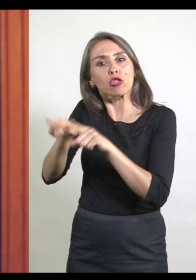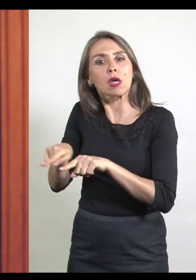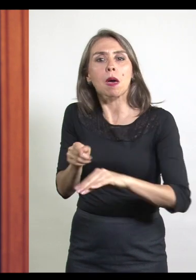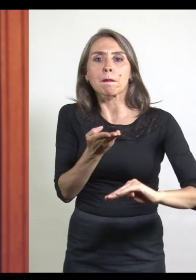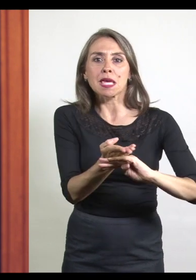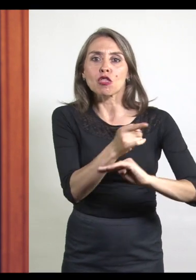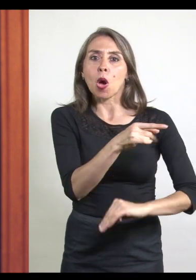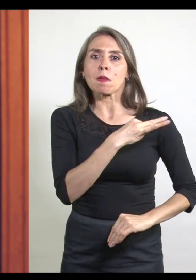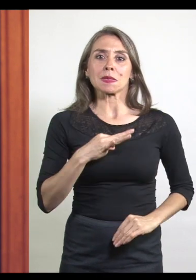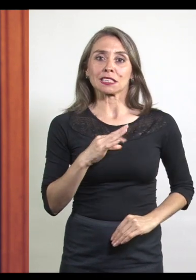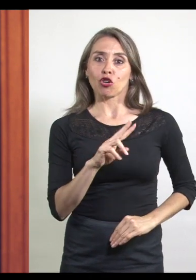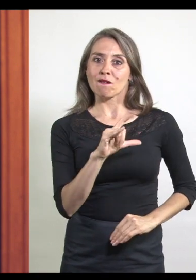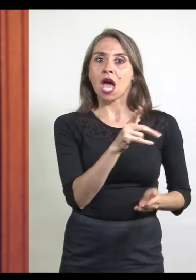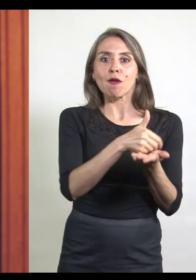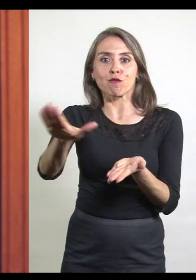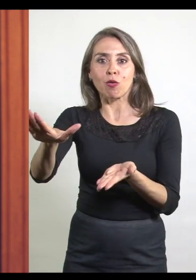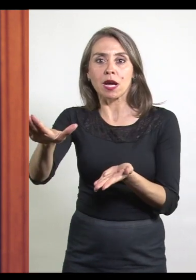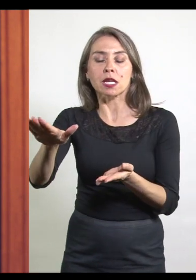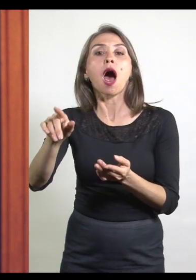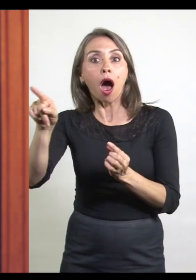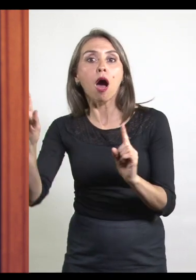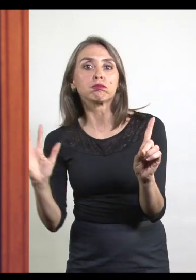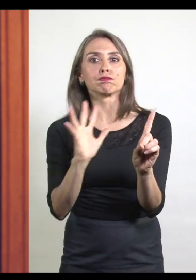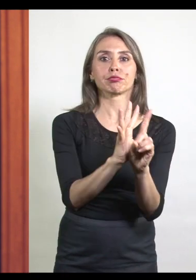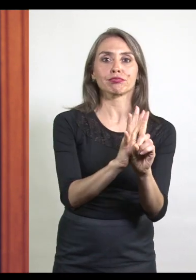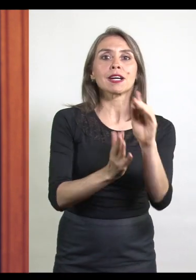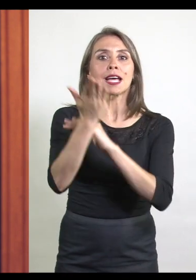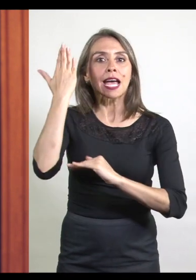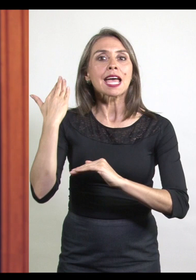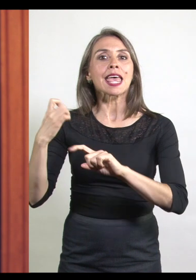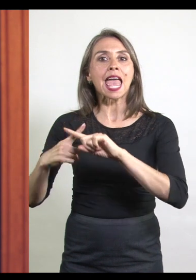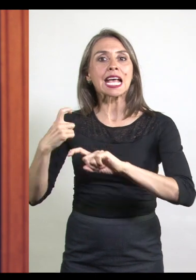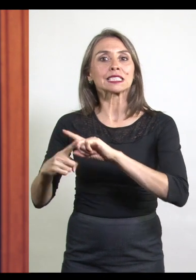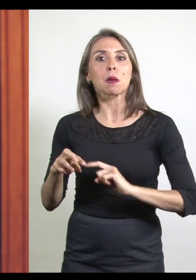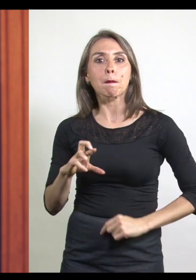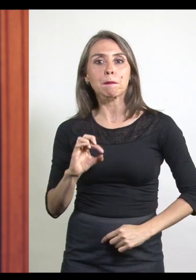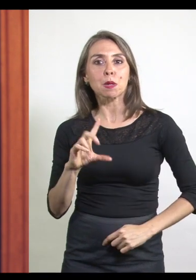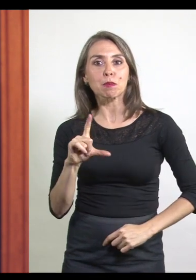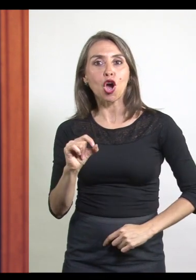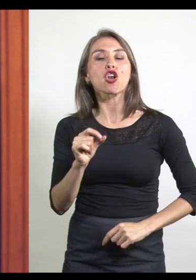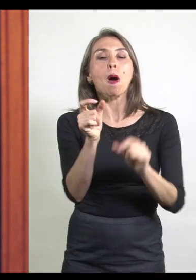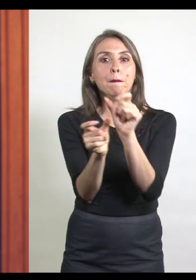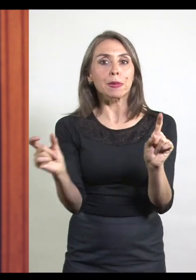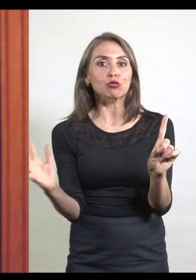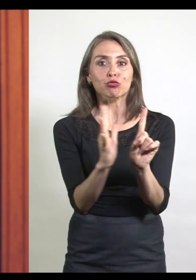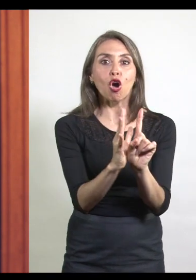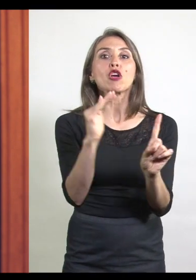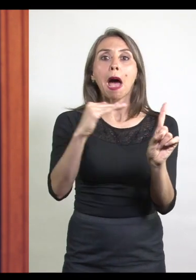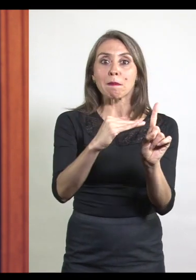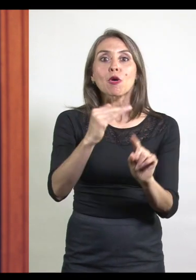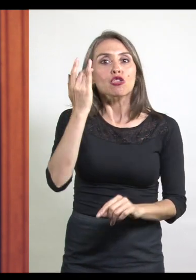pidieron la salida de este y en torno a sus figuras se agruparon antiguos pipiolos, los intelectuales dirigidos por José Victorino